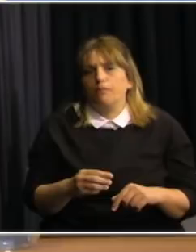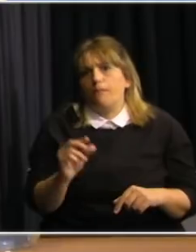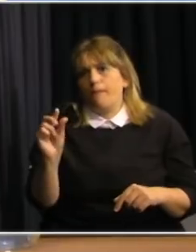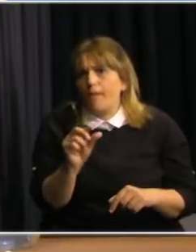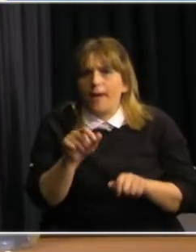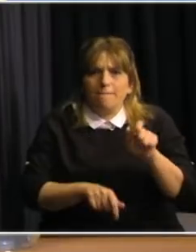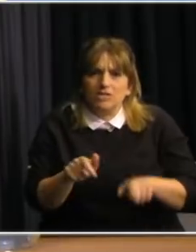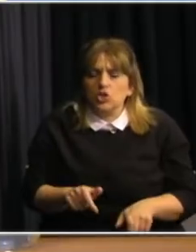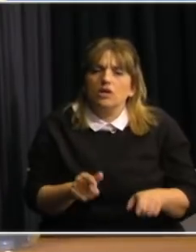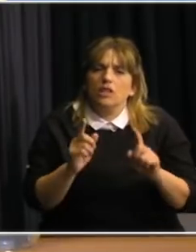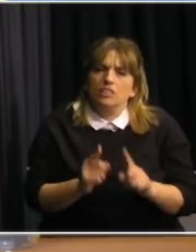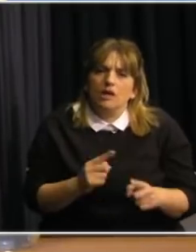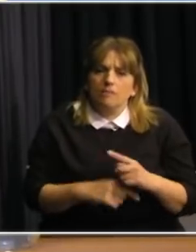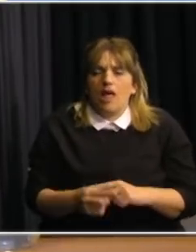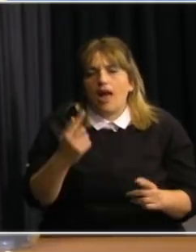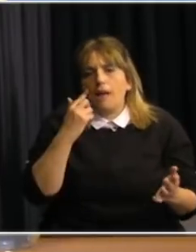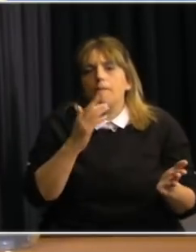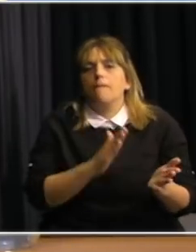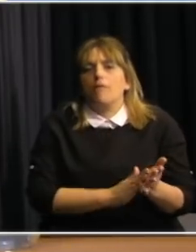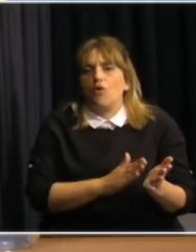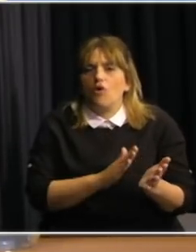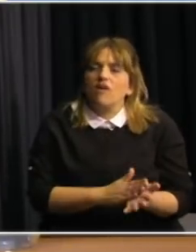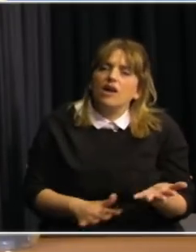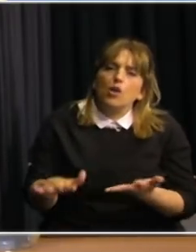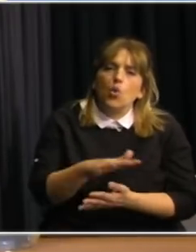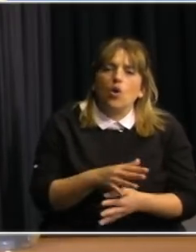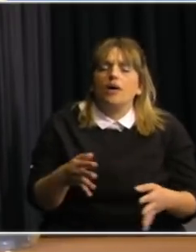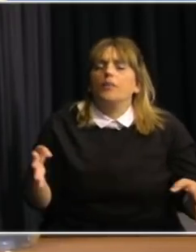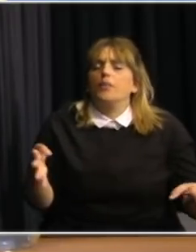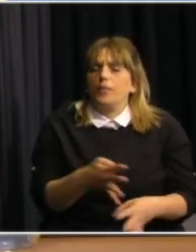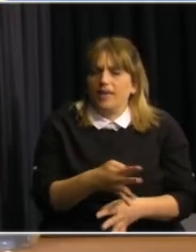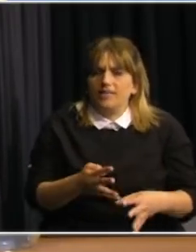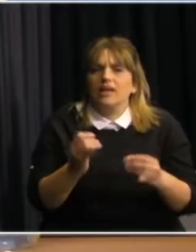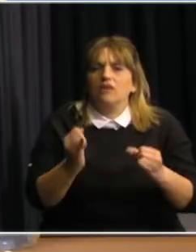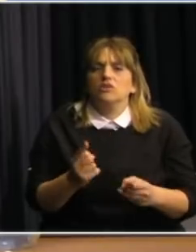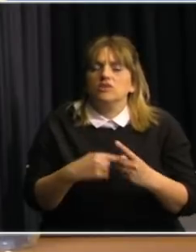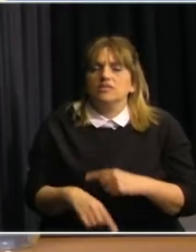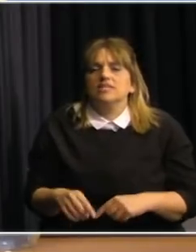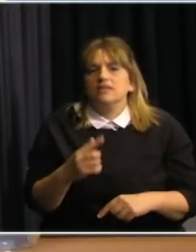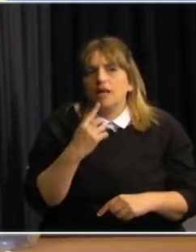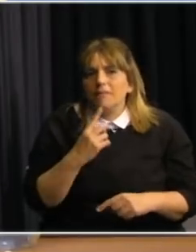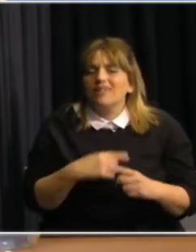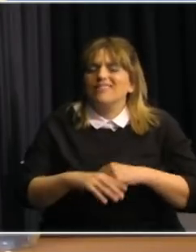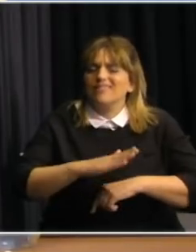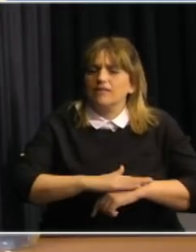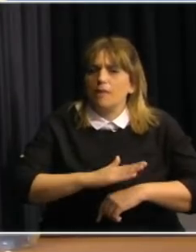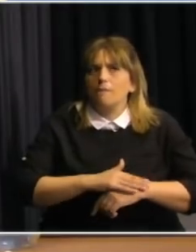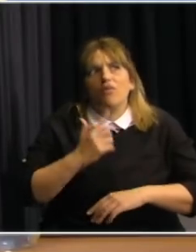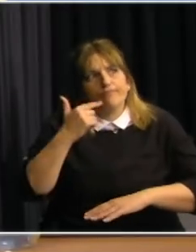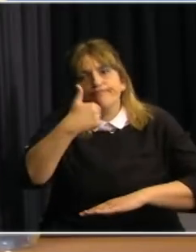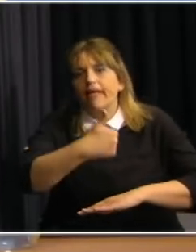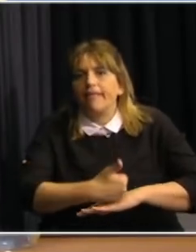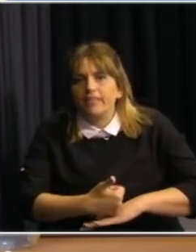gente, también tenemos que comprobar que el lugar está bien ventilado y limitemos el tiempo de estadía. Es un concepto muy